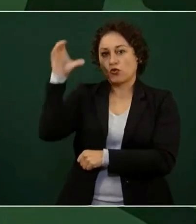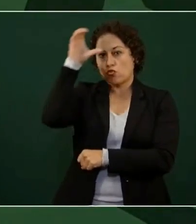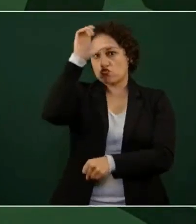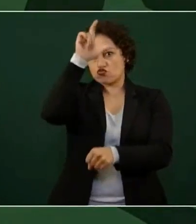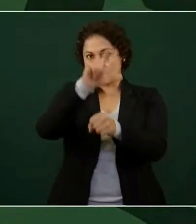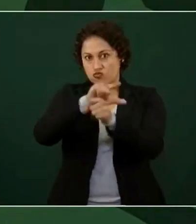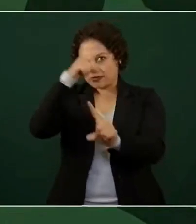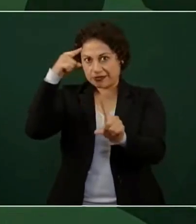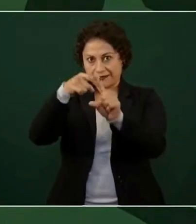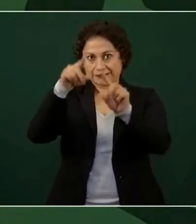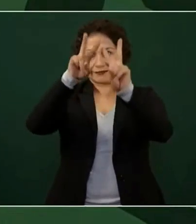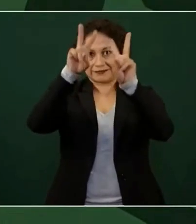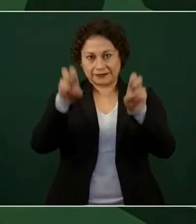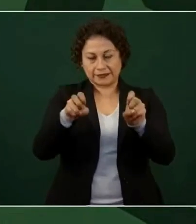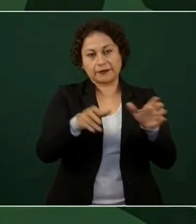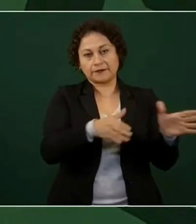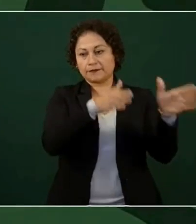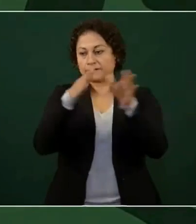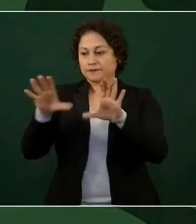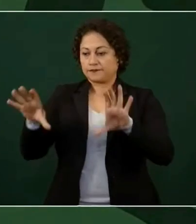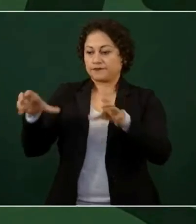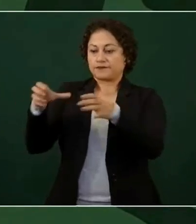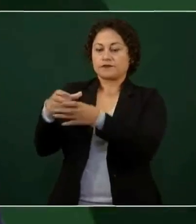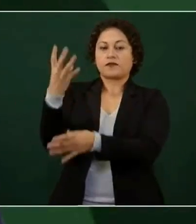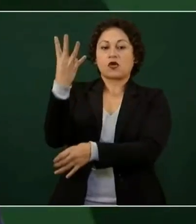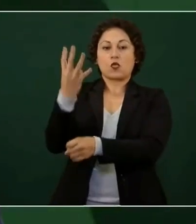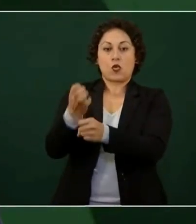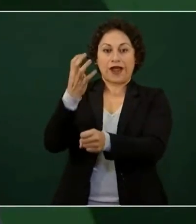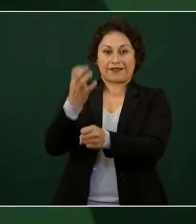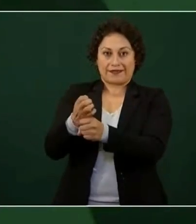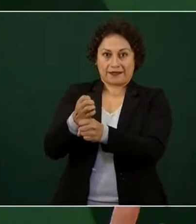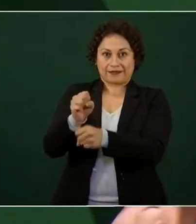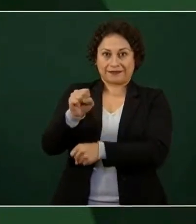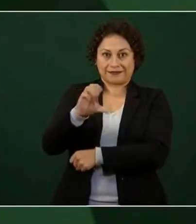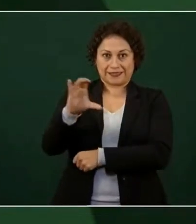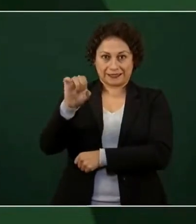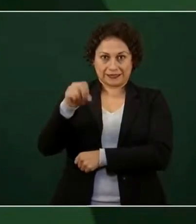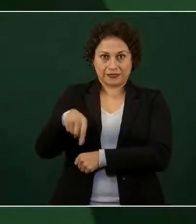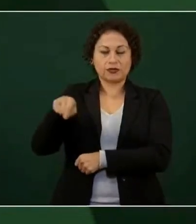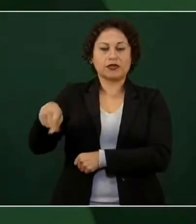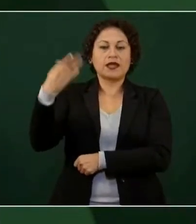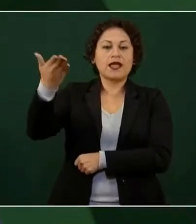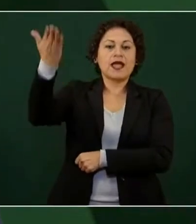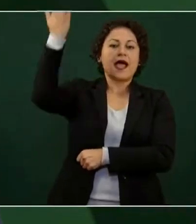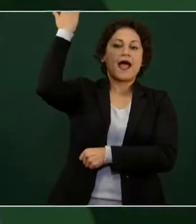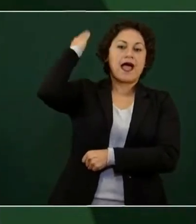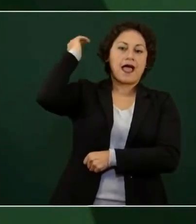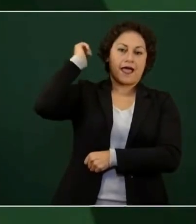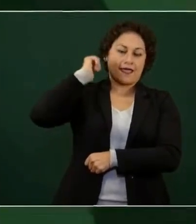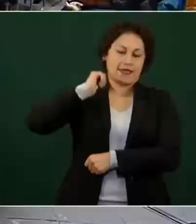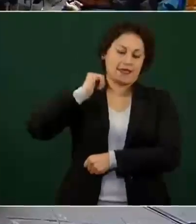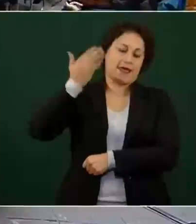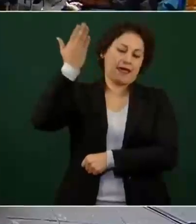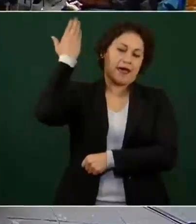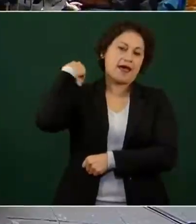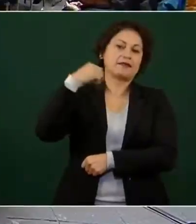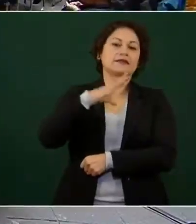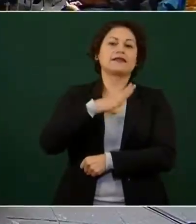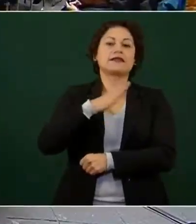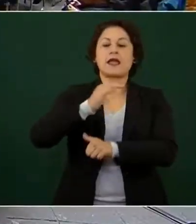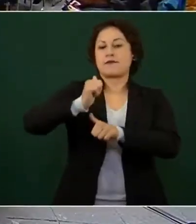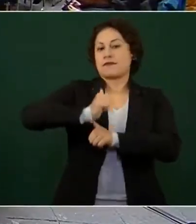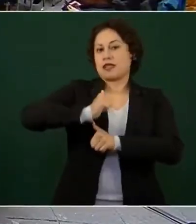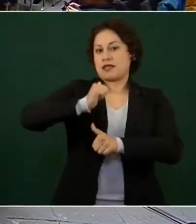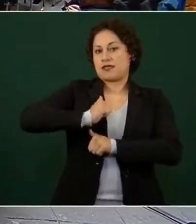la cuarta sección del bosque de Chapultepec, que antes era una instalación militar, fue